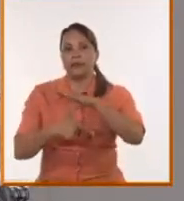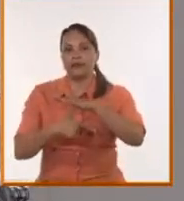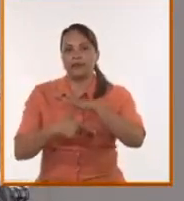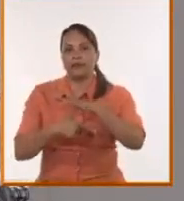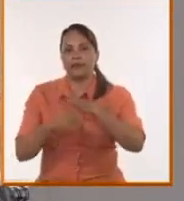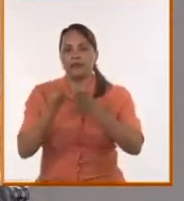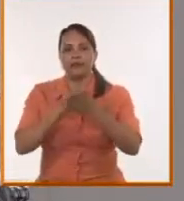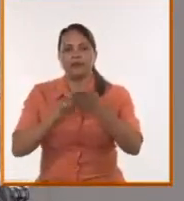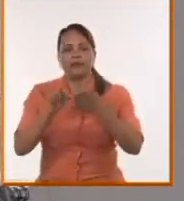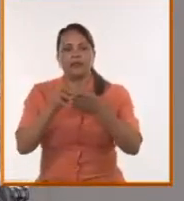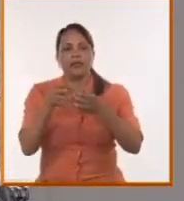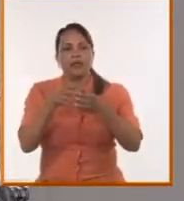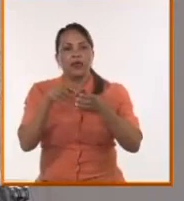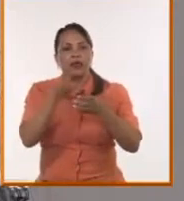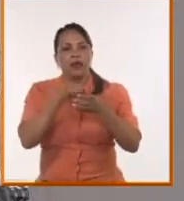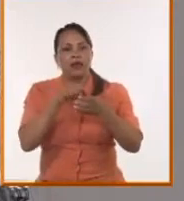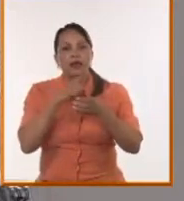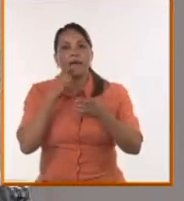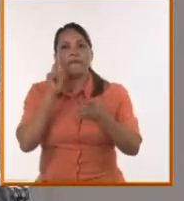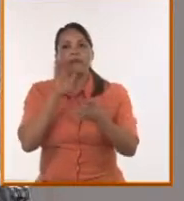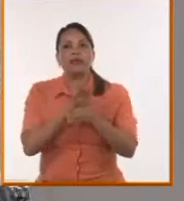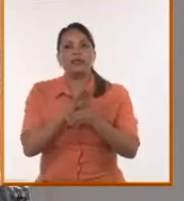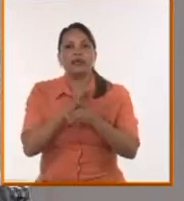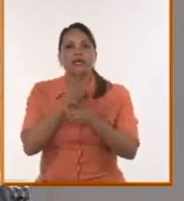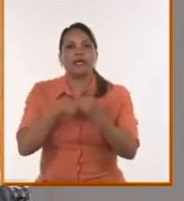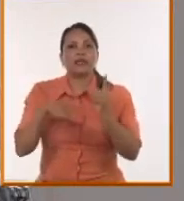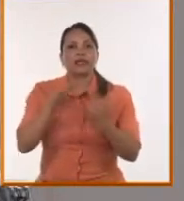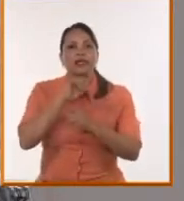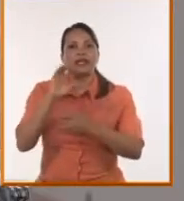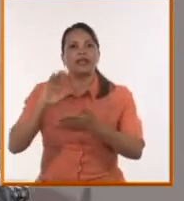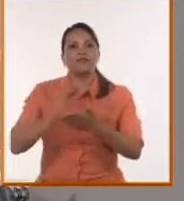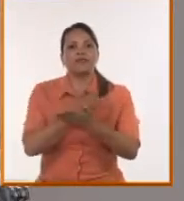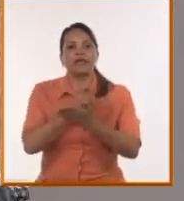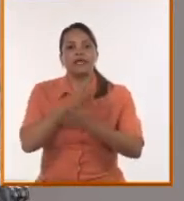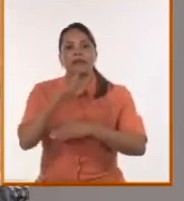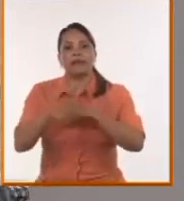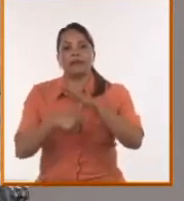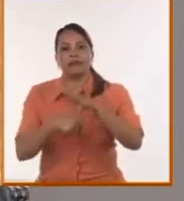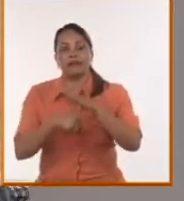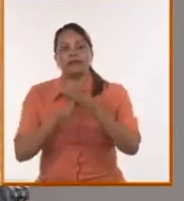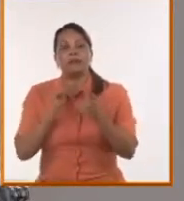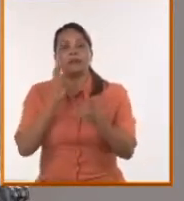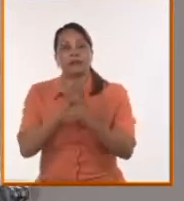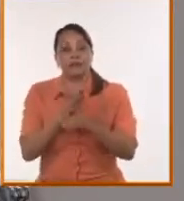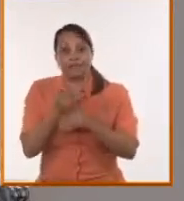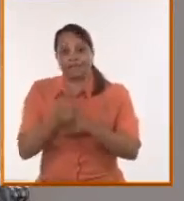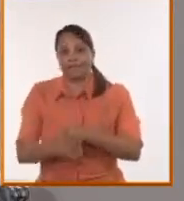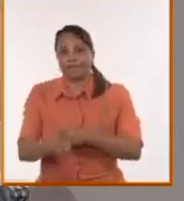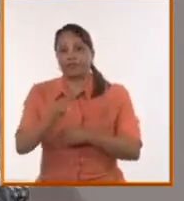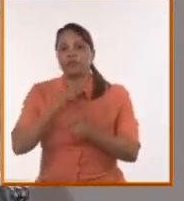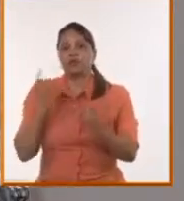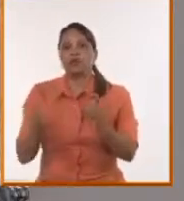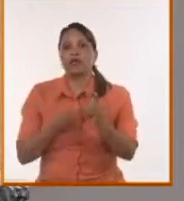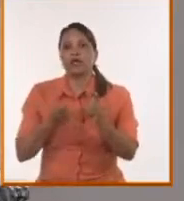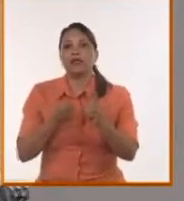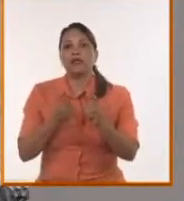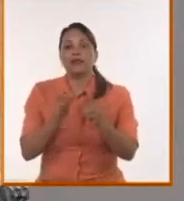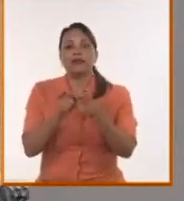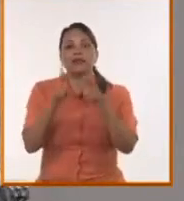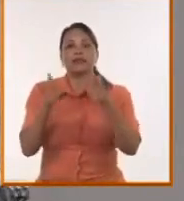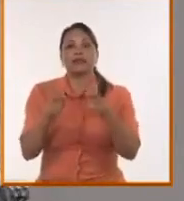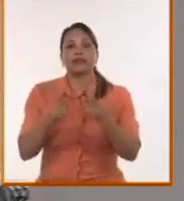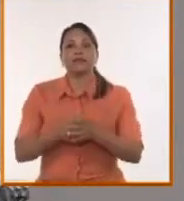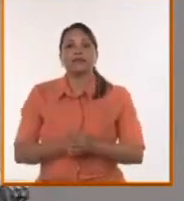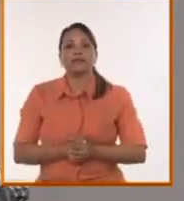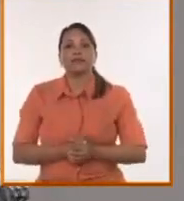producido el golpe de Estado del Euromaidan. Y a partir de ahí se inició una guerra para ucranizar en ese sentido, pero en el